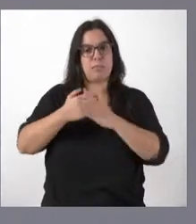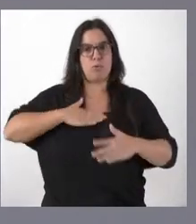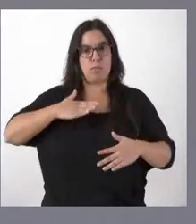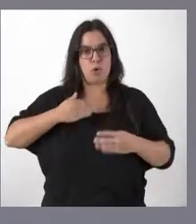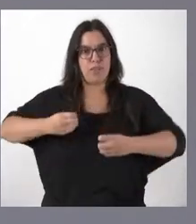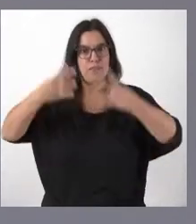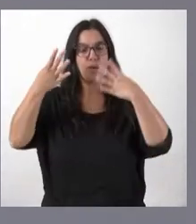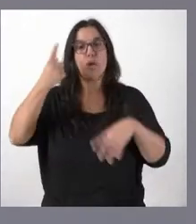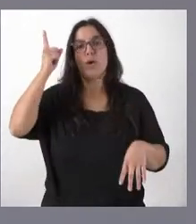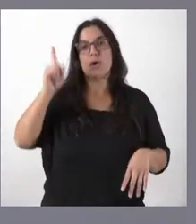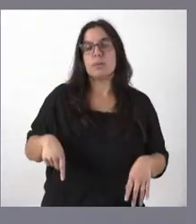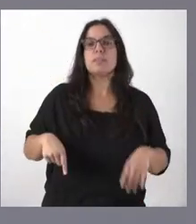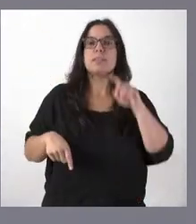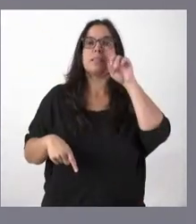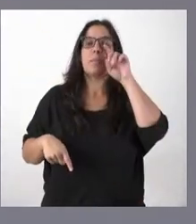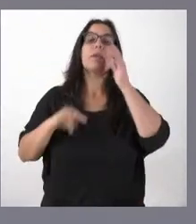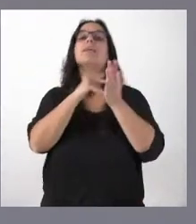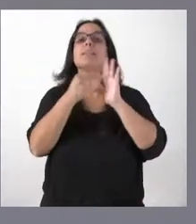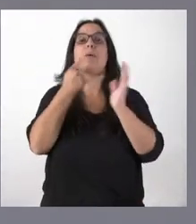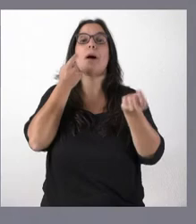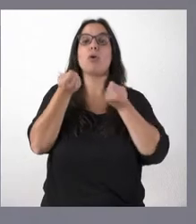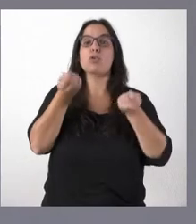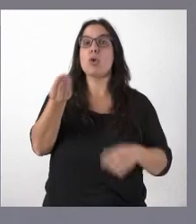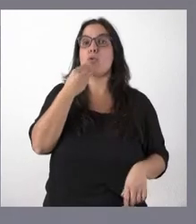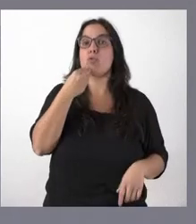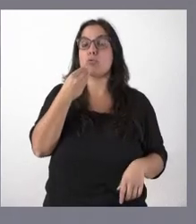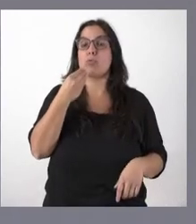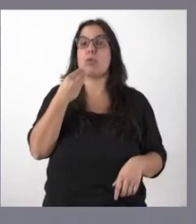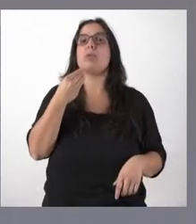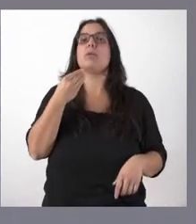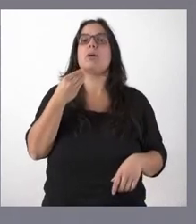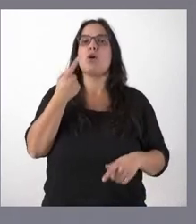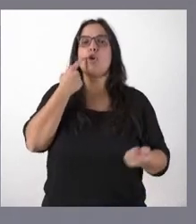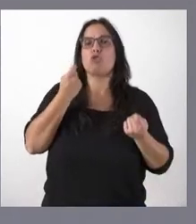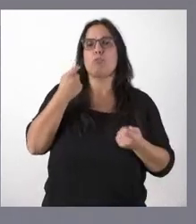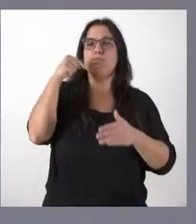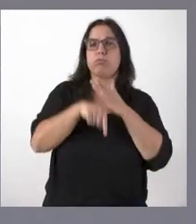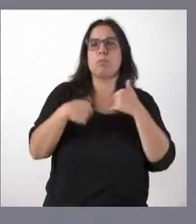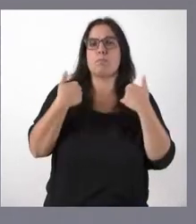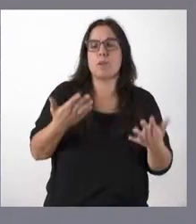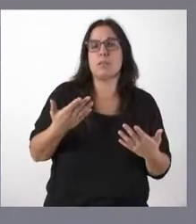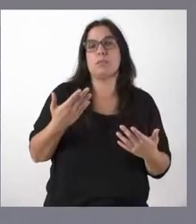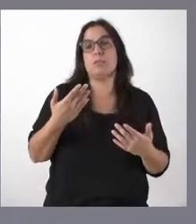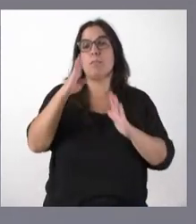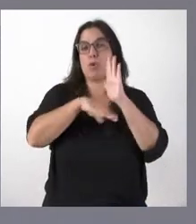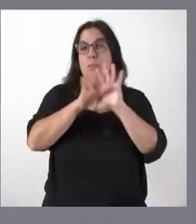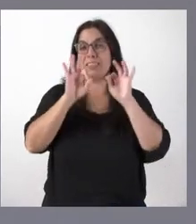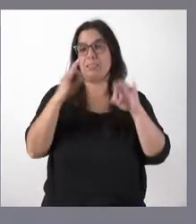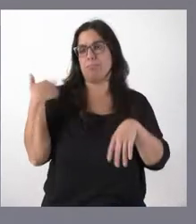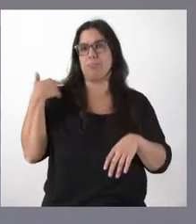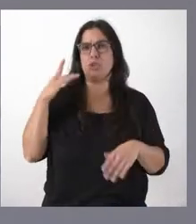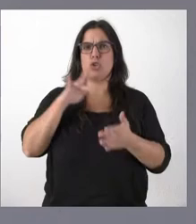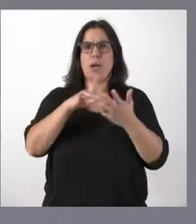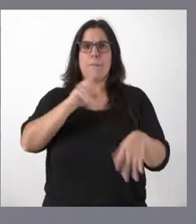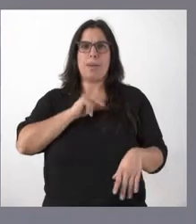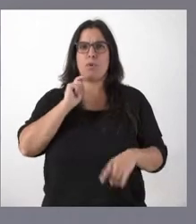mantendrán y ampliarán las funciones del sistema de control de consumo energético que tiene Castilla y León. El programa OPTE, que obtuvo un premio de ámbito nacional